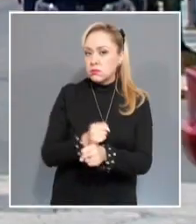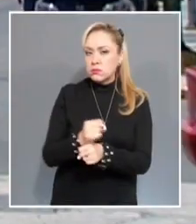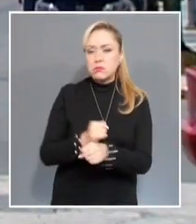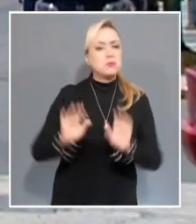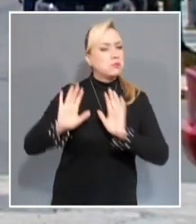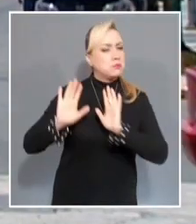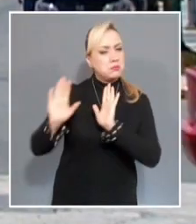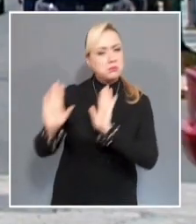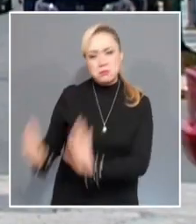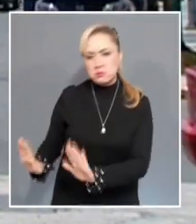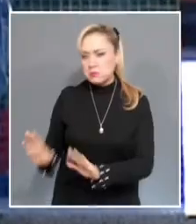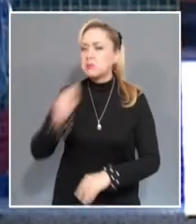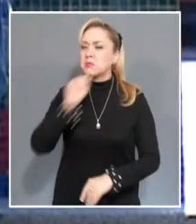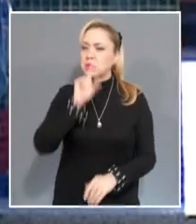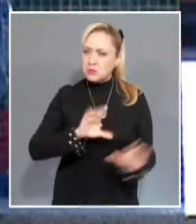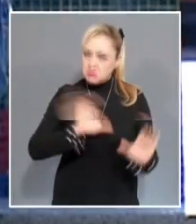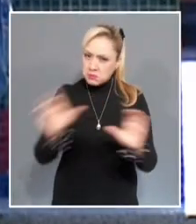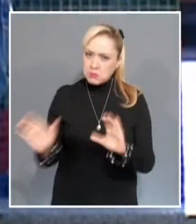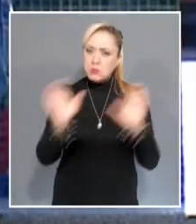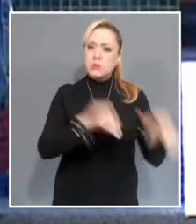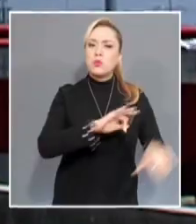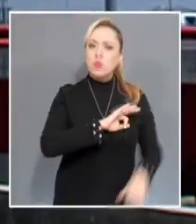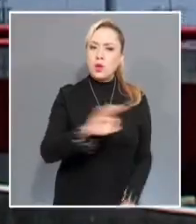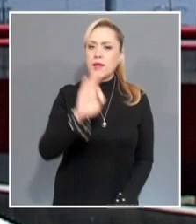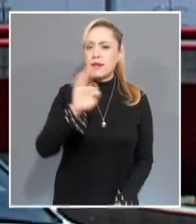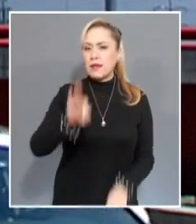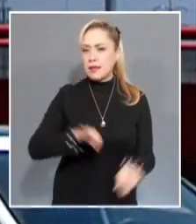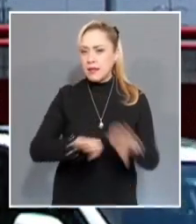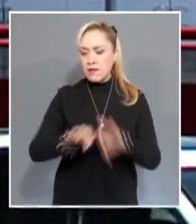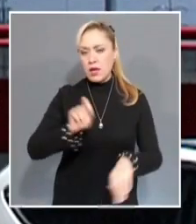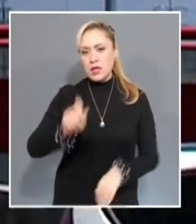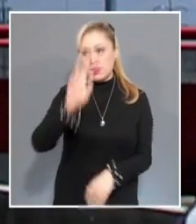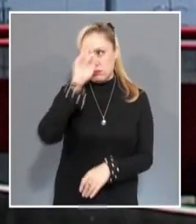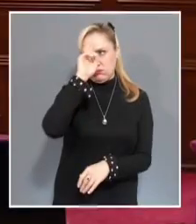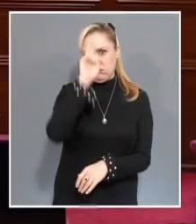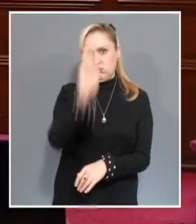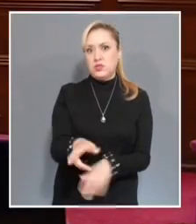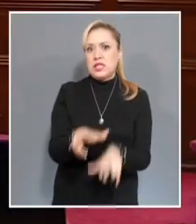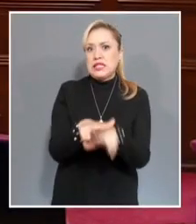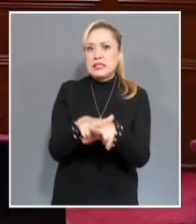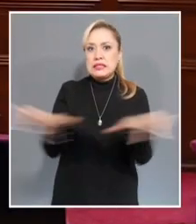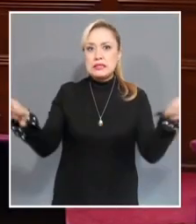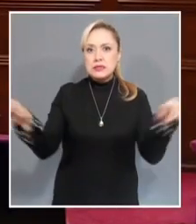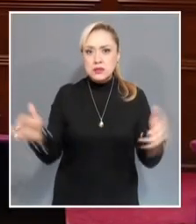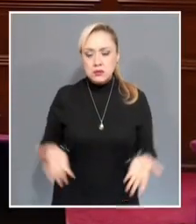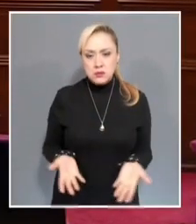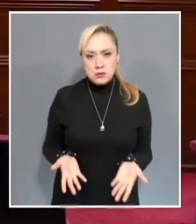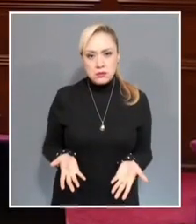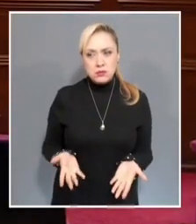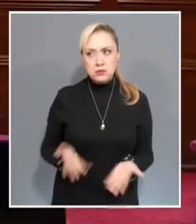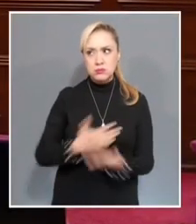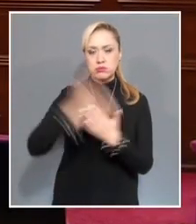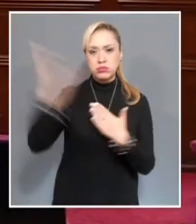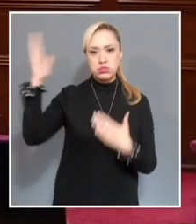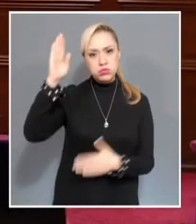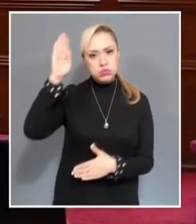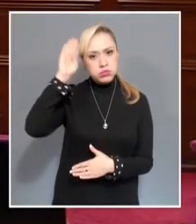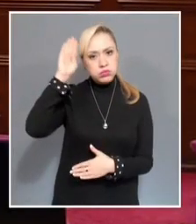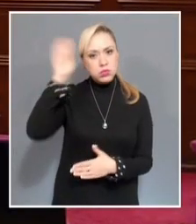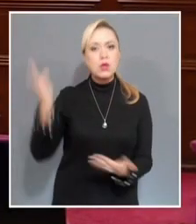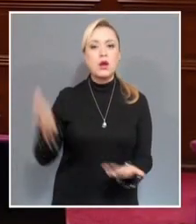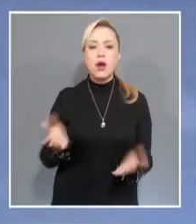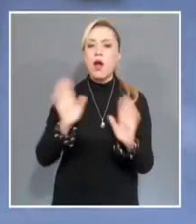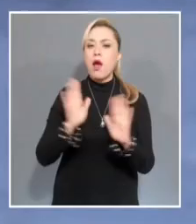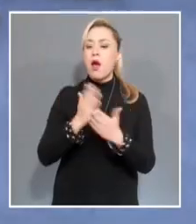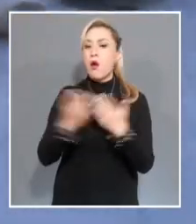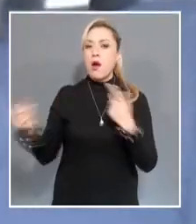se traduce en una prohibición absoluta y sobreinclusiva. En el debate se presentaron argumentos en contra del